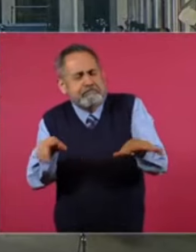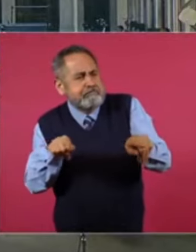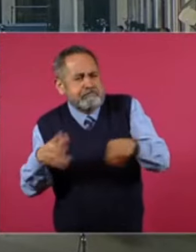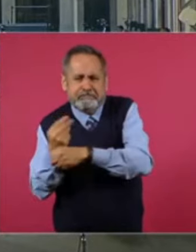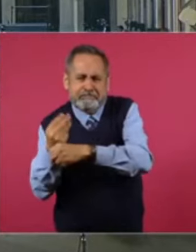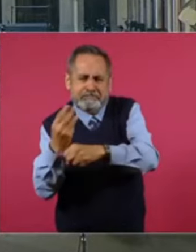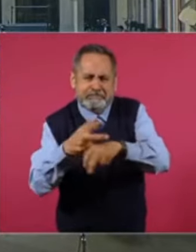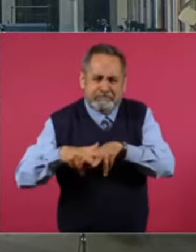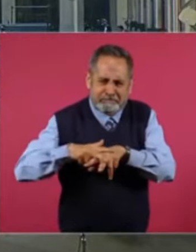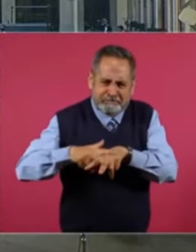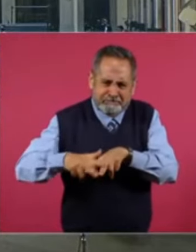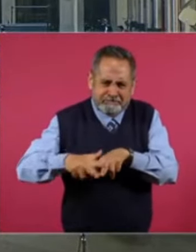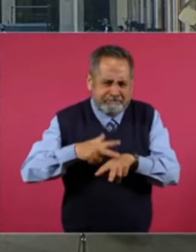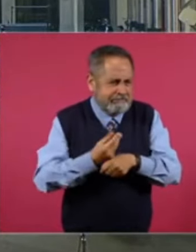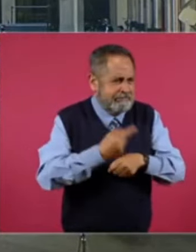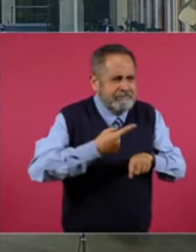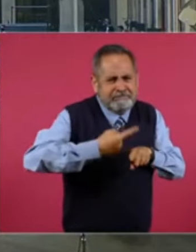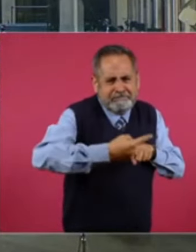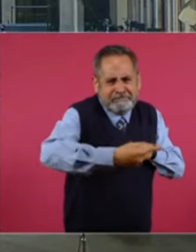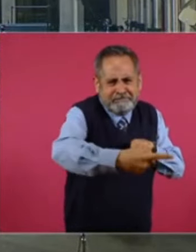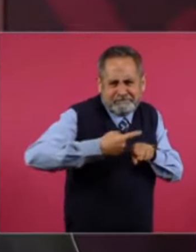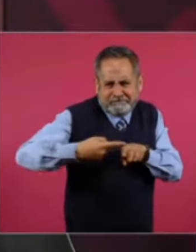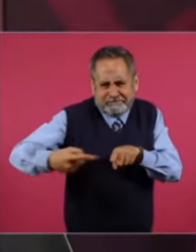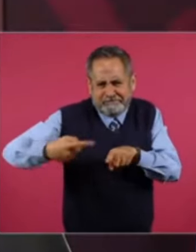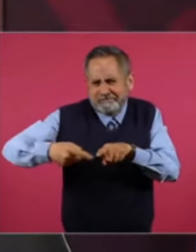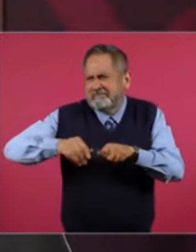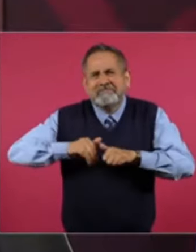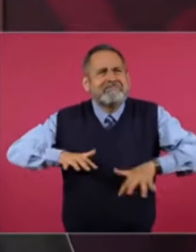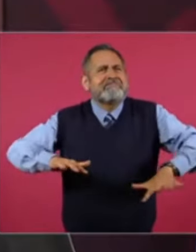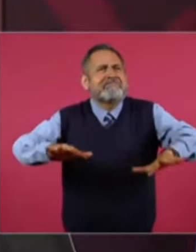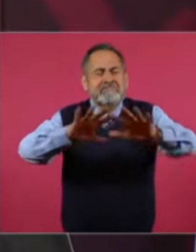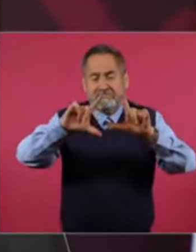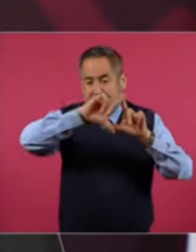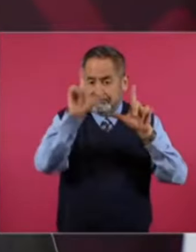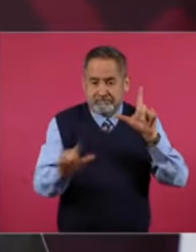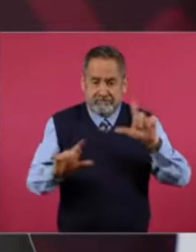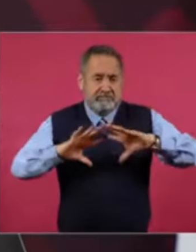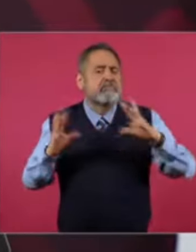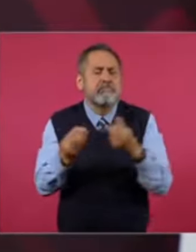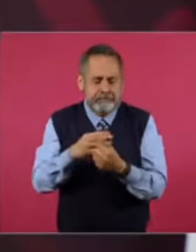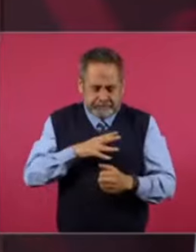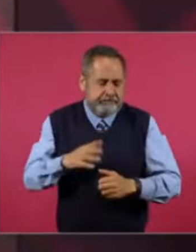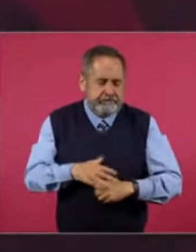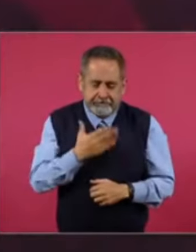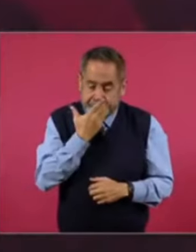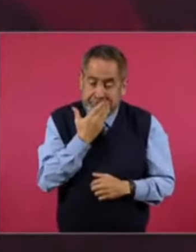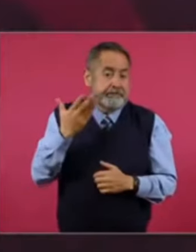Construirse. Vías férreas. Y se comunicó. Todo el país. Porque. Antes.